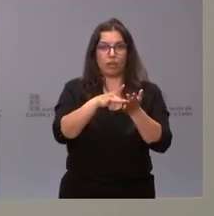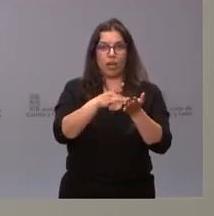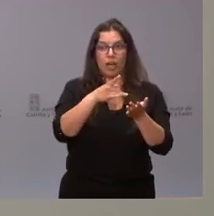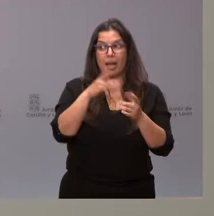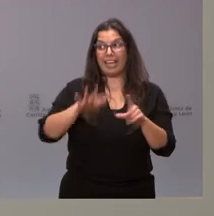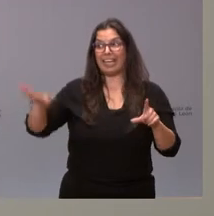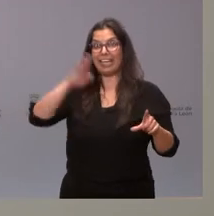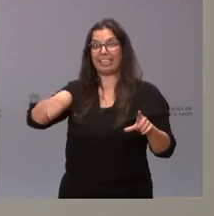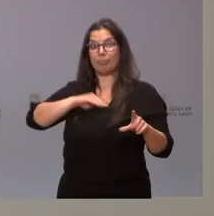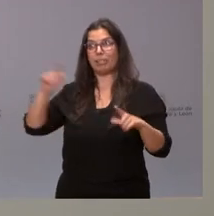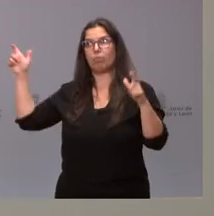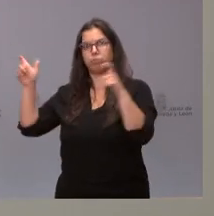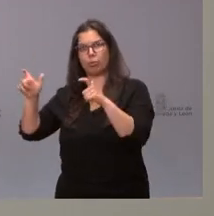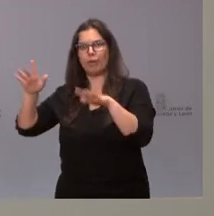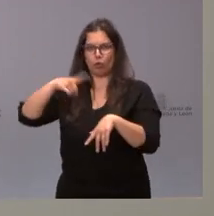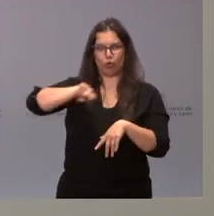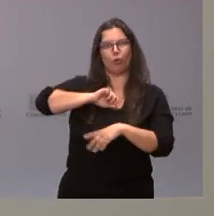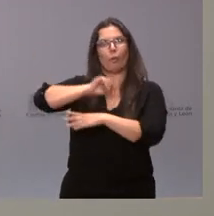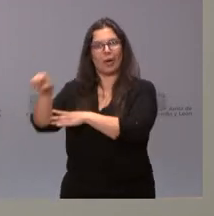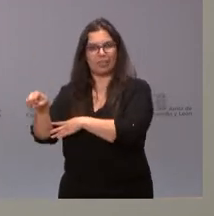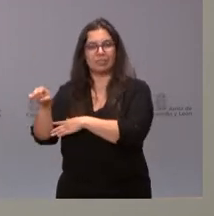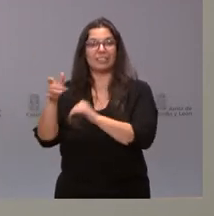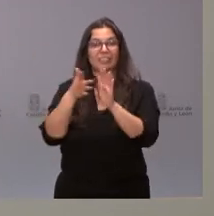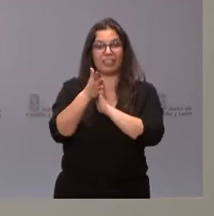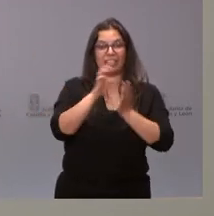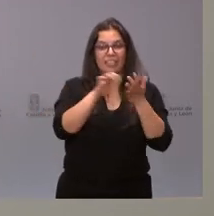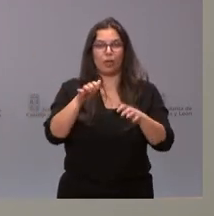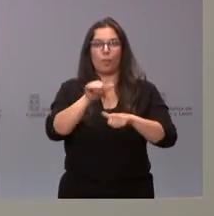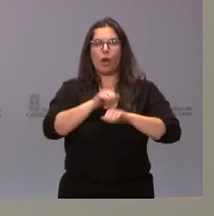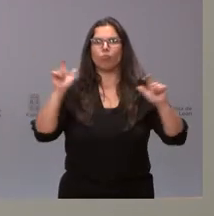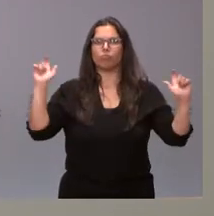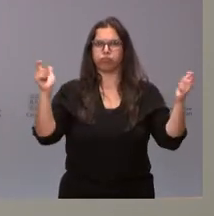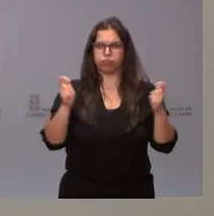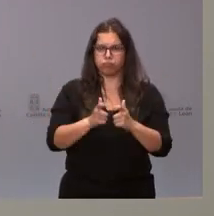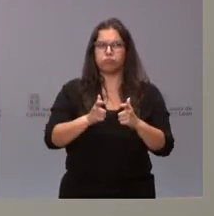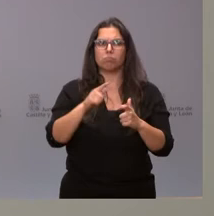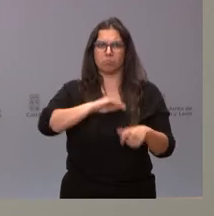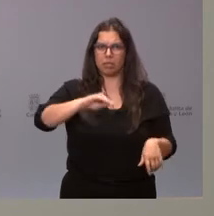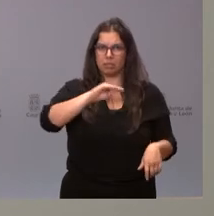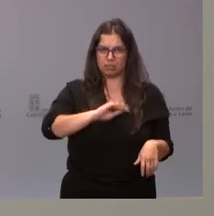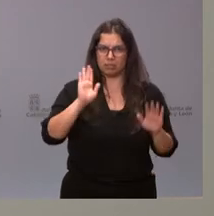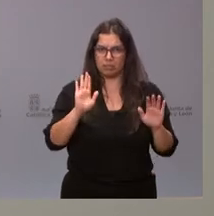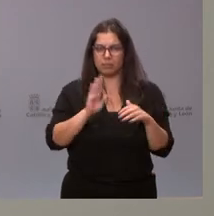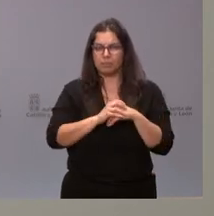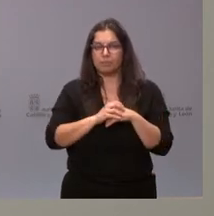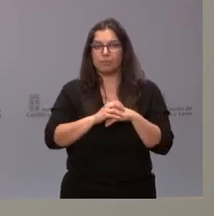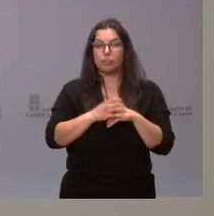nacional. Y, por tanto, en resumen, en Castilla y León está bajando el paro, lo está haciendo de una forma intensa y a mayor ritmo que lo que lo